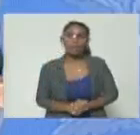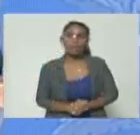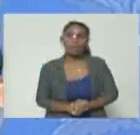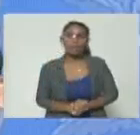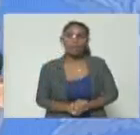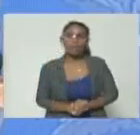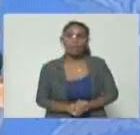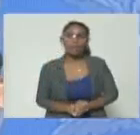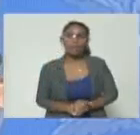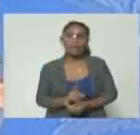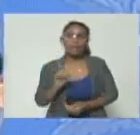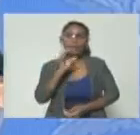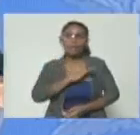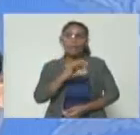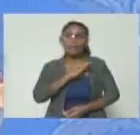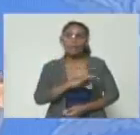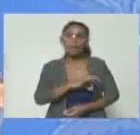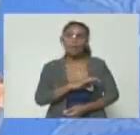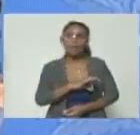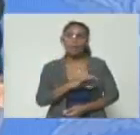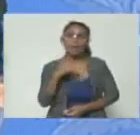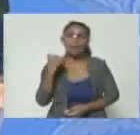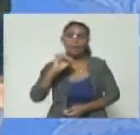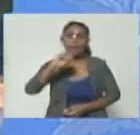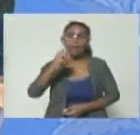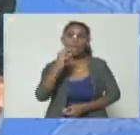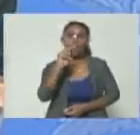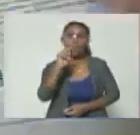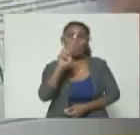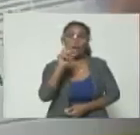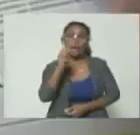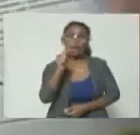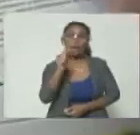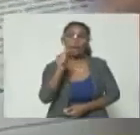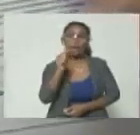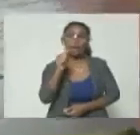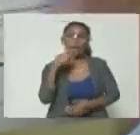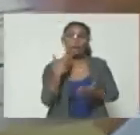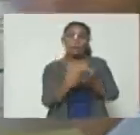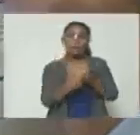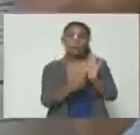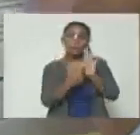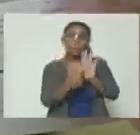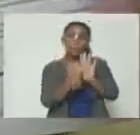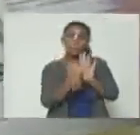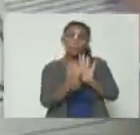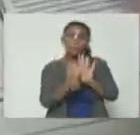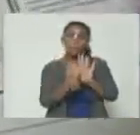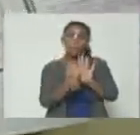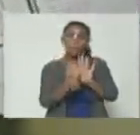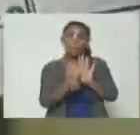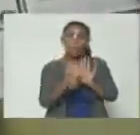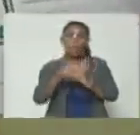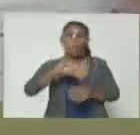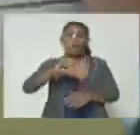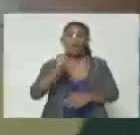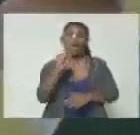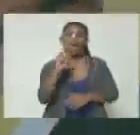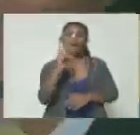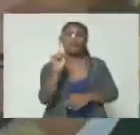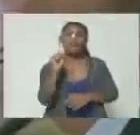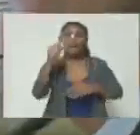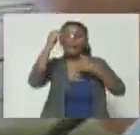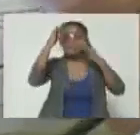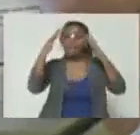un señor llamado Juan Esteban Gómez que les acabo de mostrar con Javier Tarazona le dice Javi atento